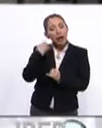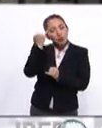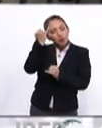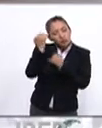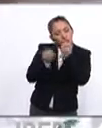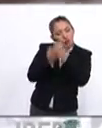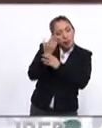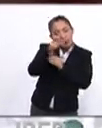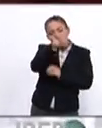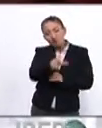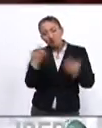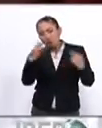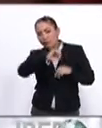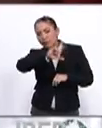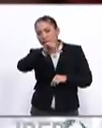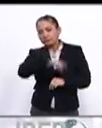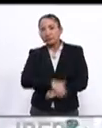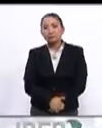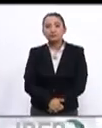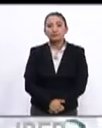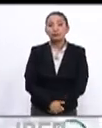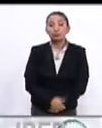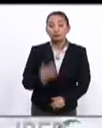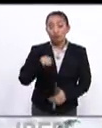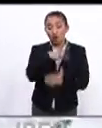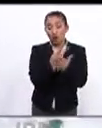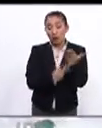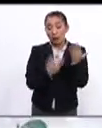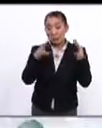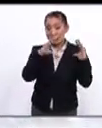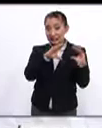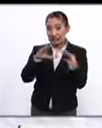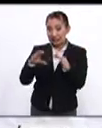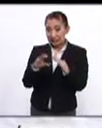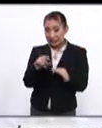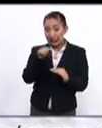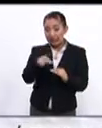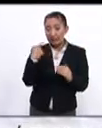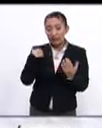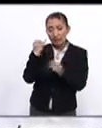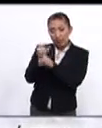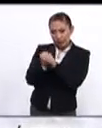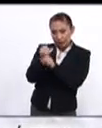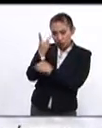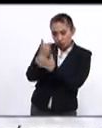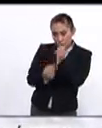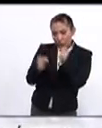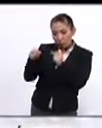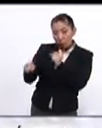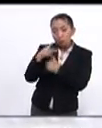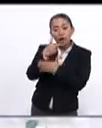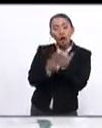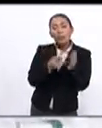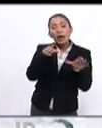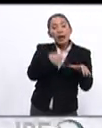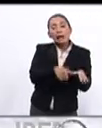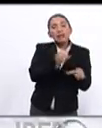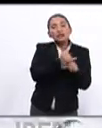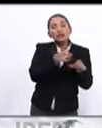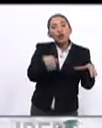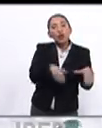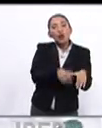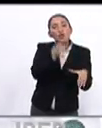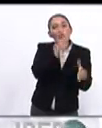innovación de sus perfiles profesionales. Nuestros programas docentes y nuestras investigaciones no son los programas docentes y las